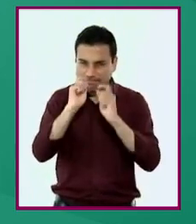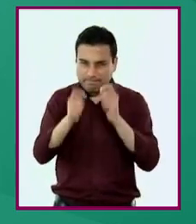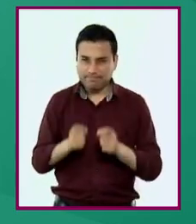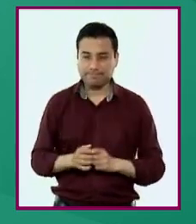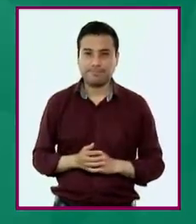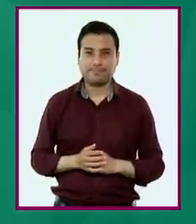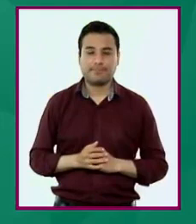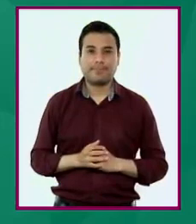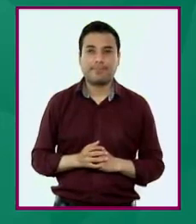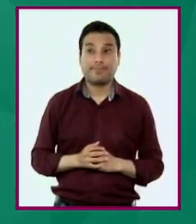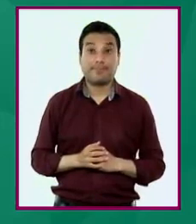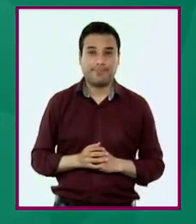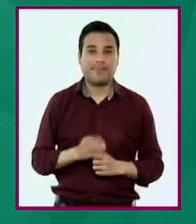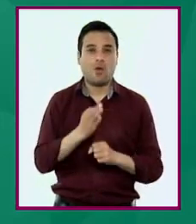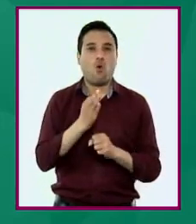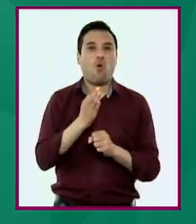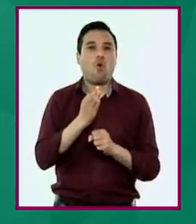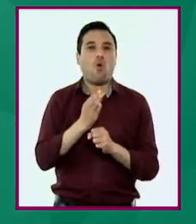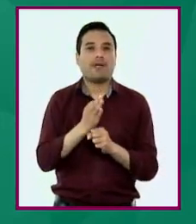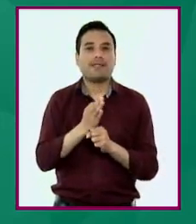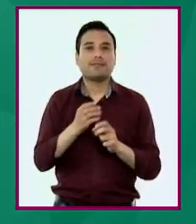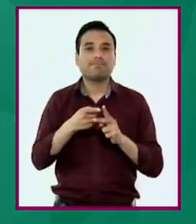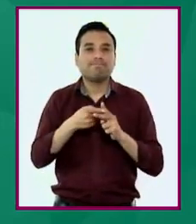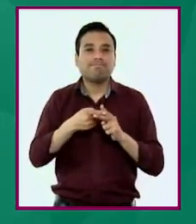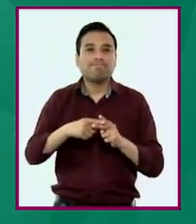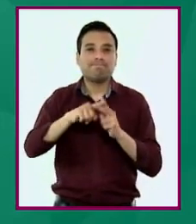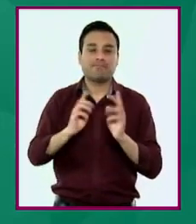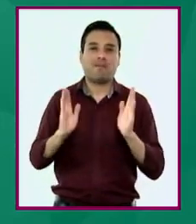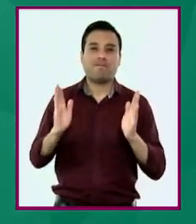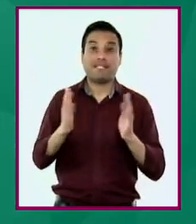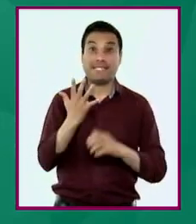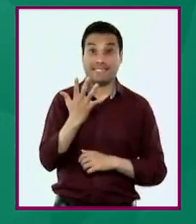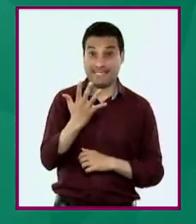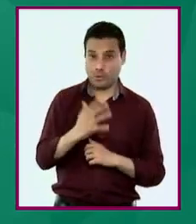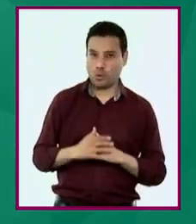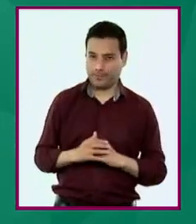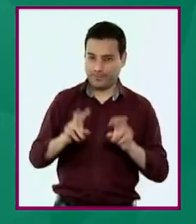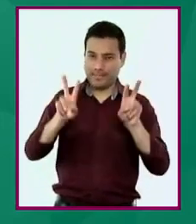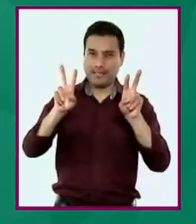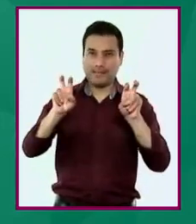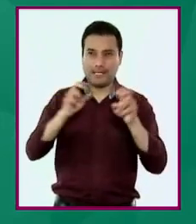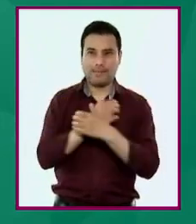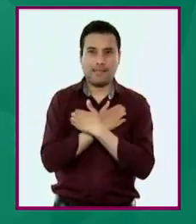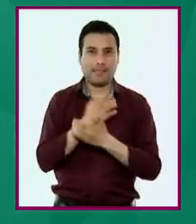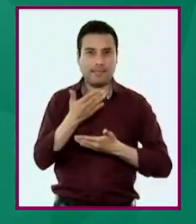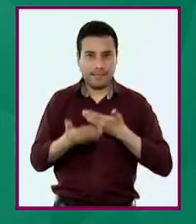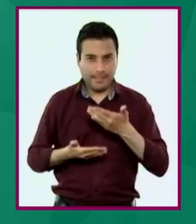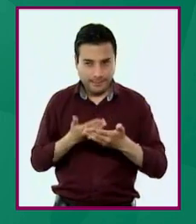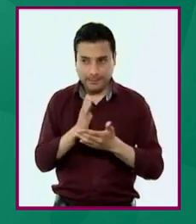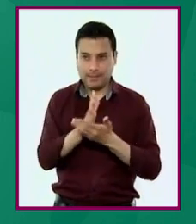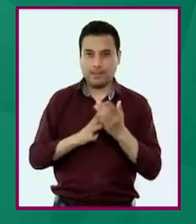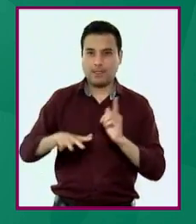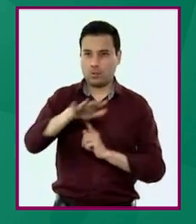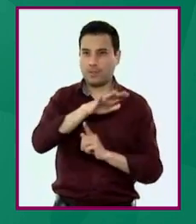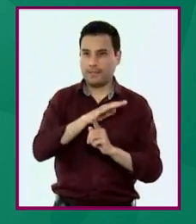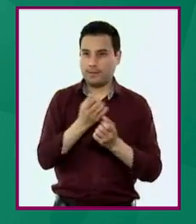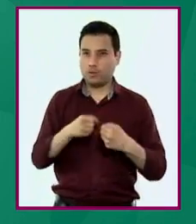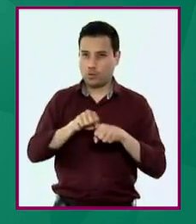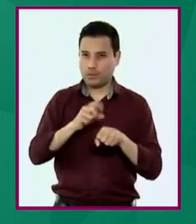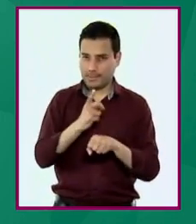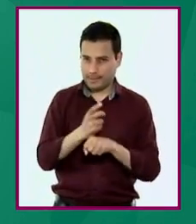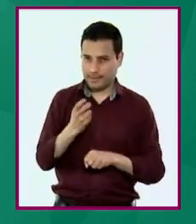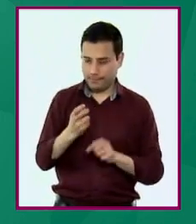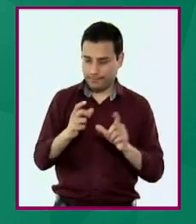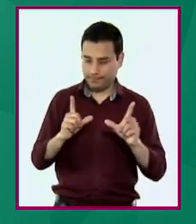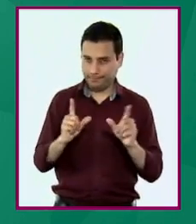realidad. Así concluimos con esta breve introducción a la fase 5 del campo formativo ética,